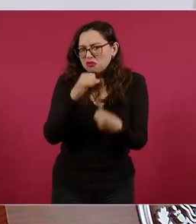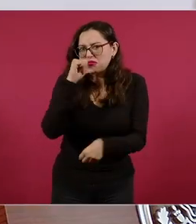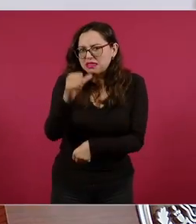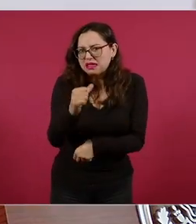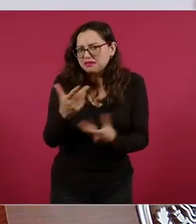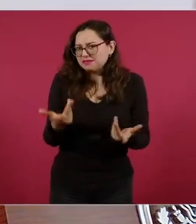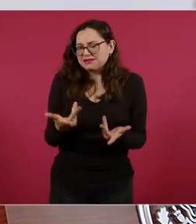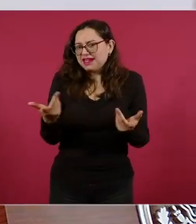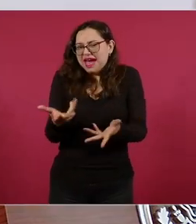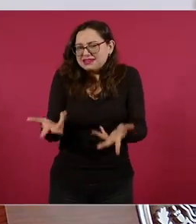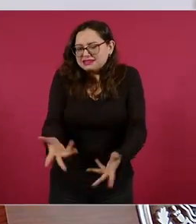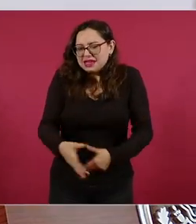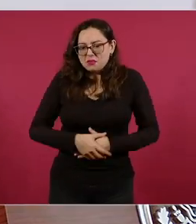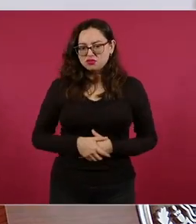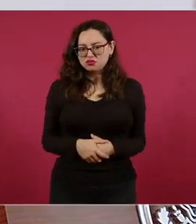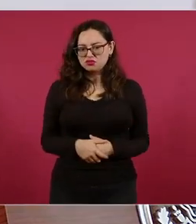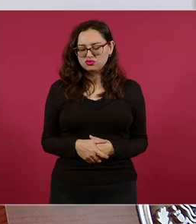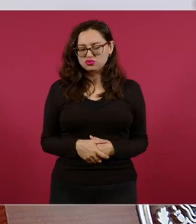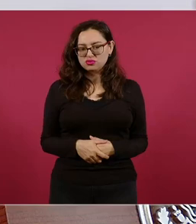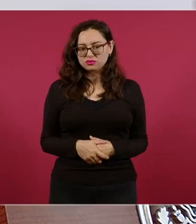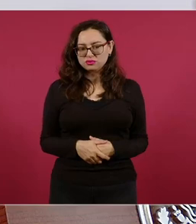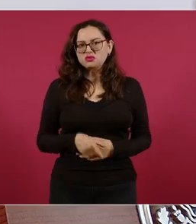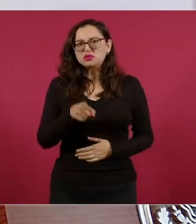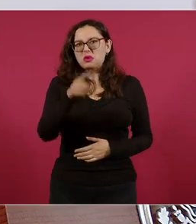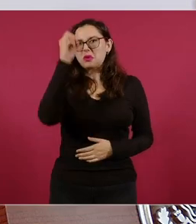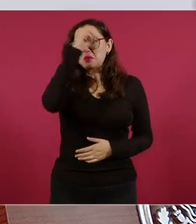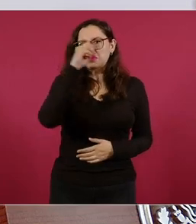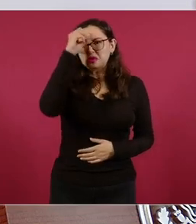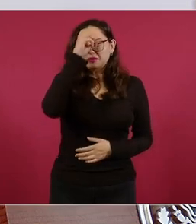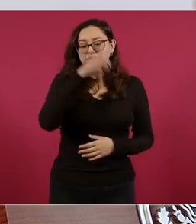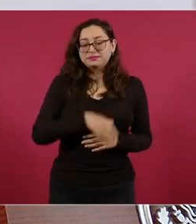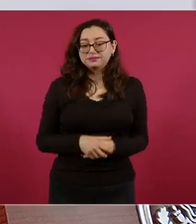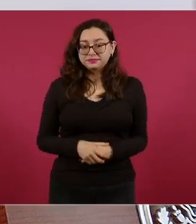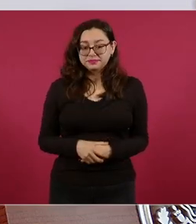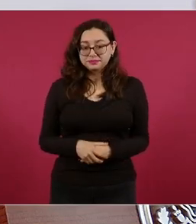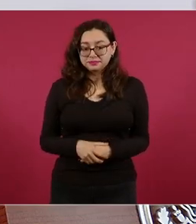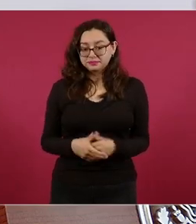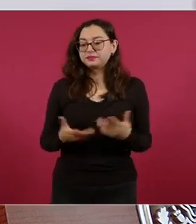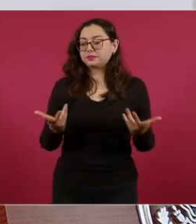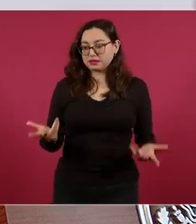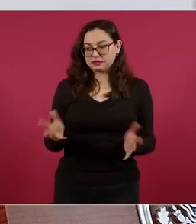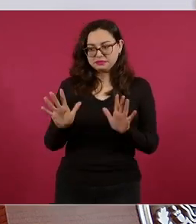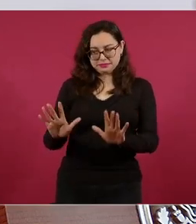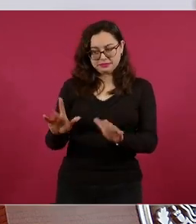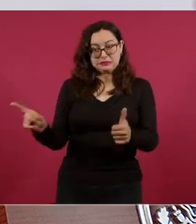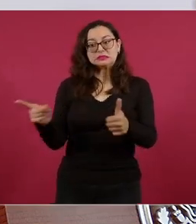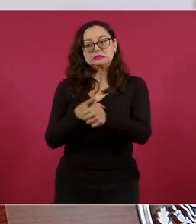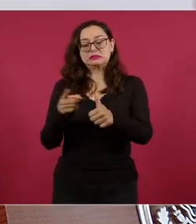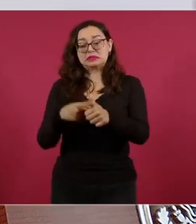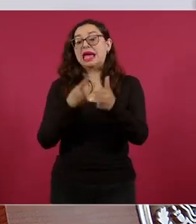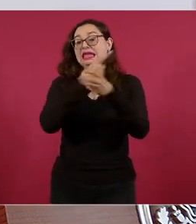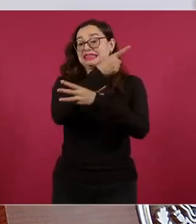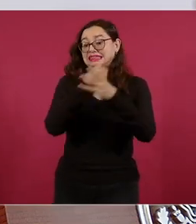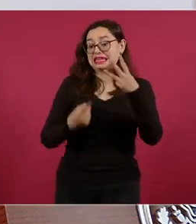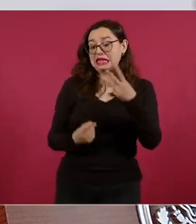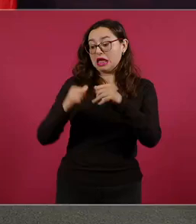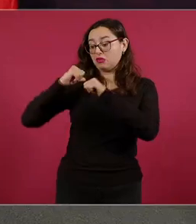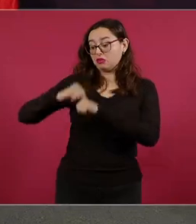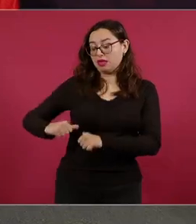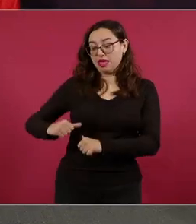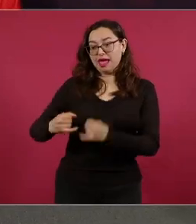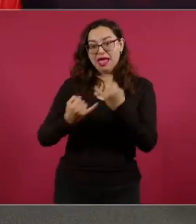la independencia de los poderes, pero eso, como dices, no implica que